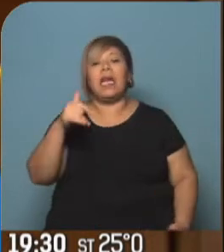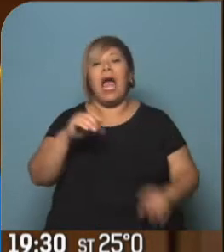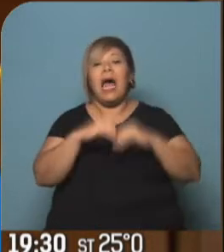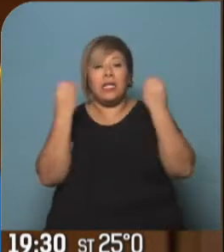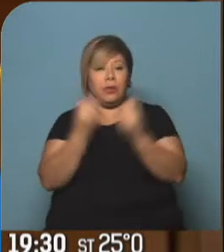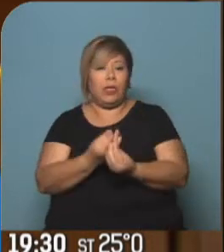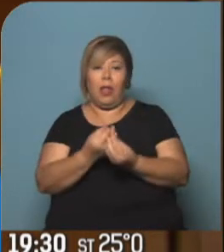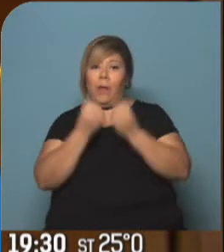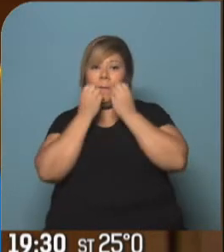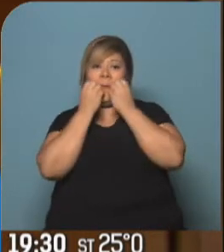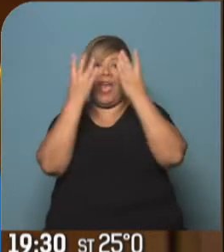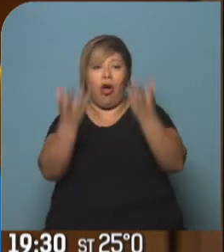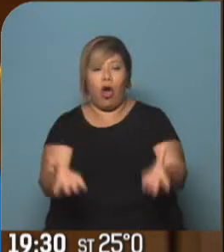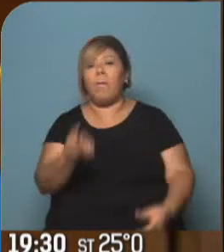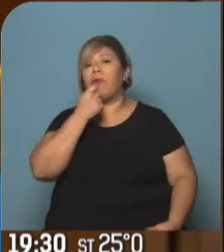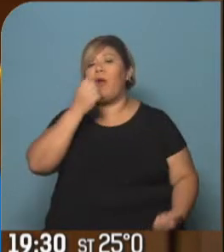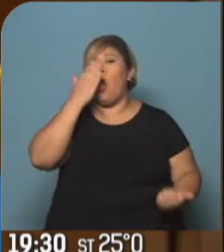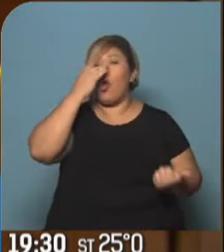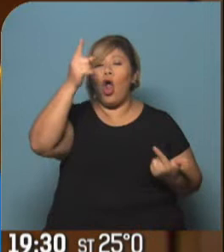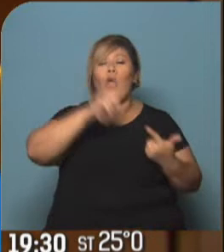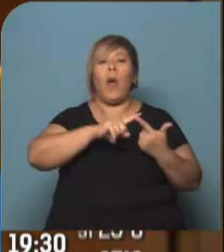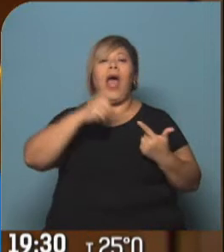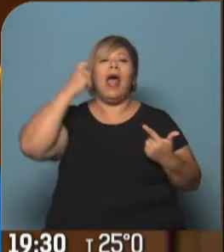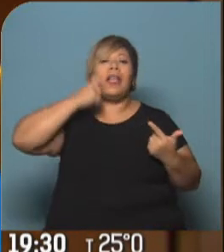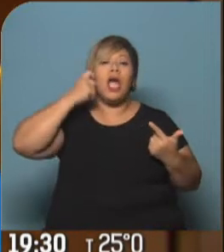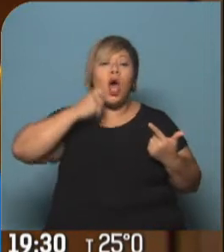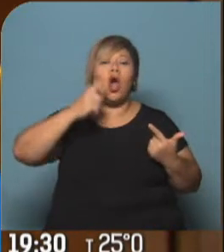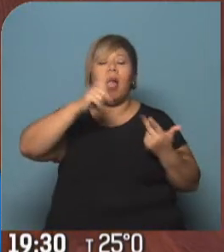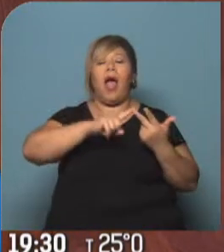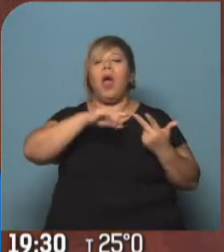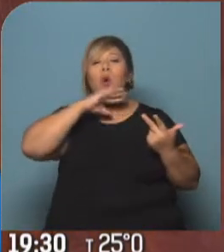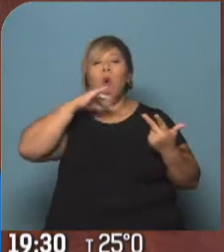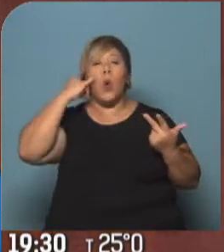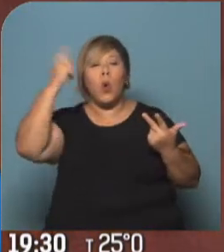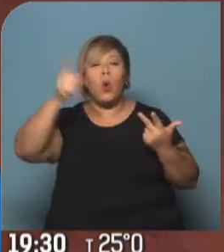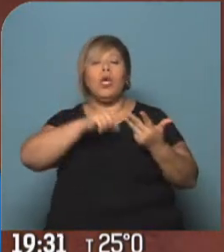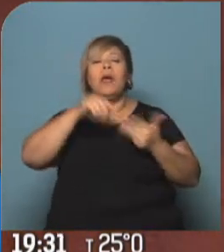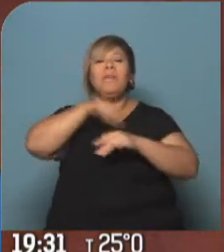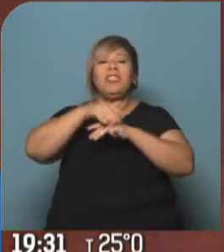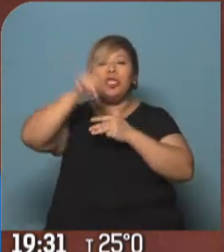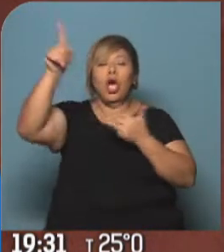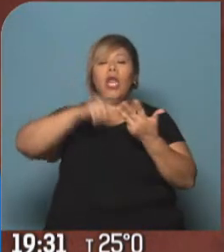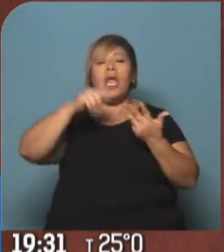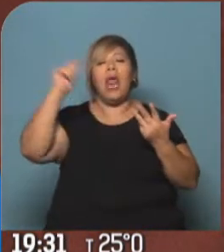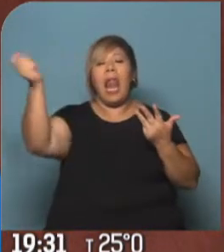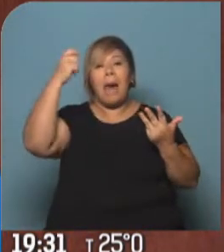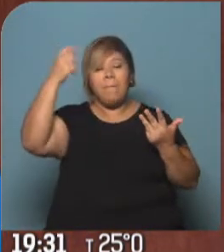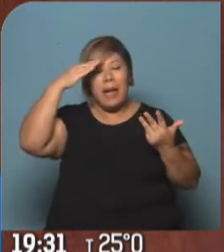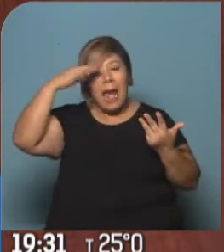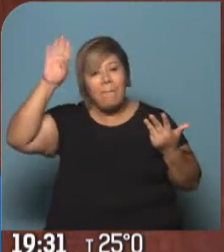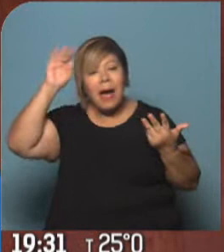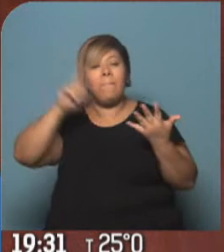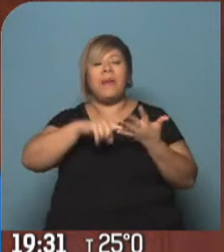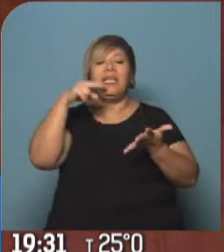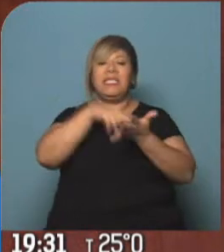que han sido Córdoba, La Rioja, Jujuy, Misiones, La Pampa, Salta,